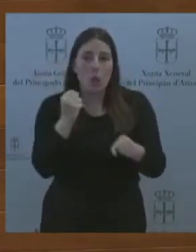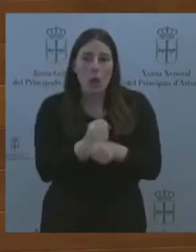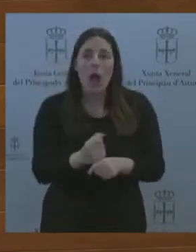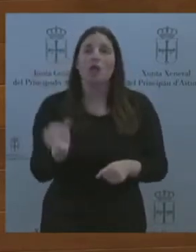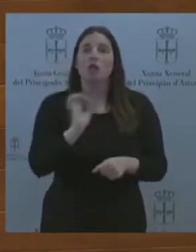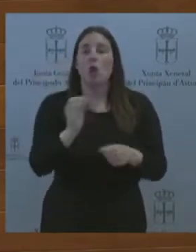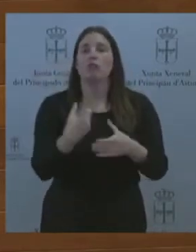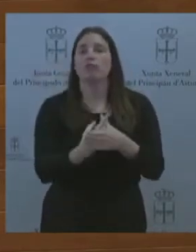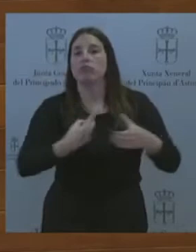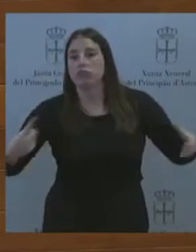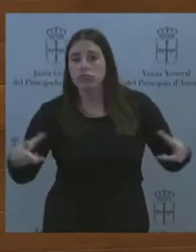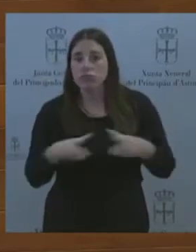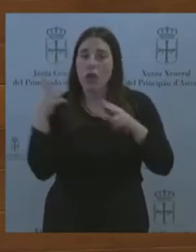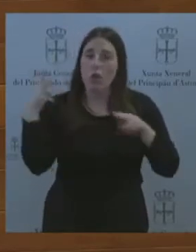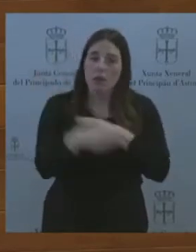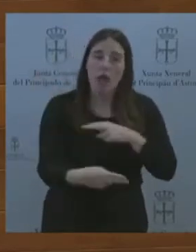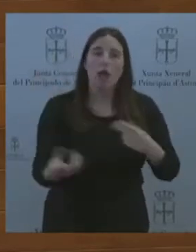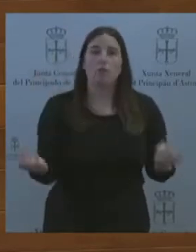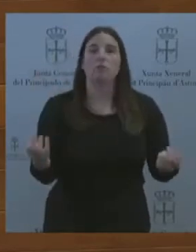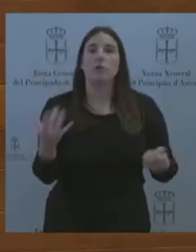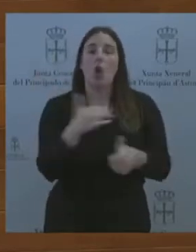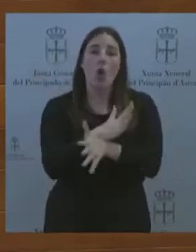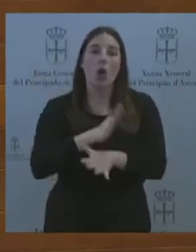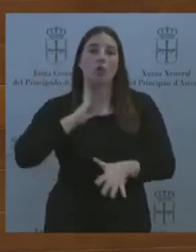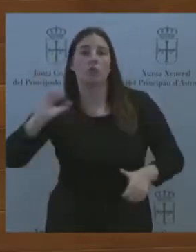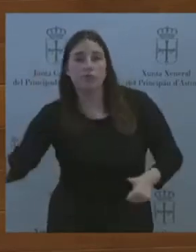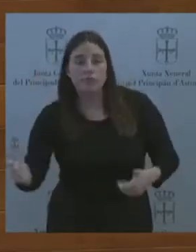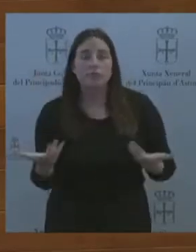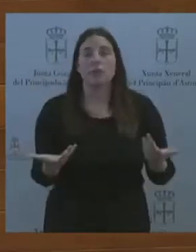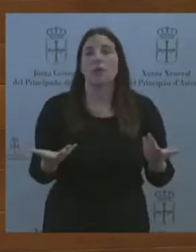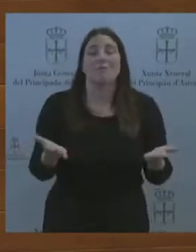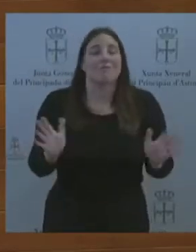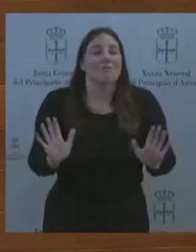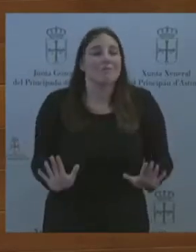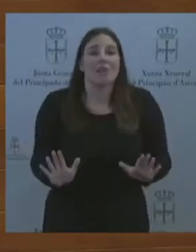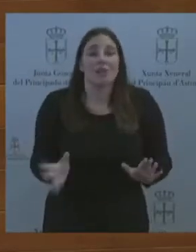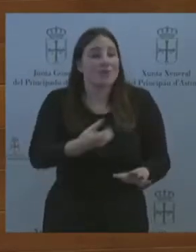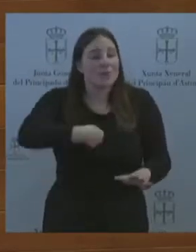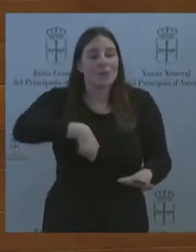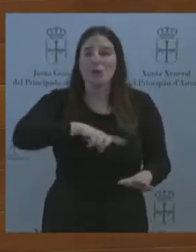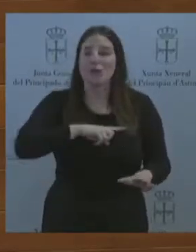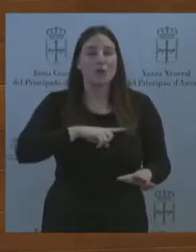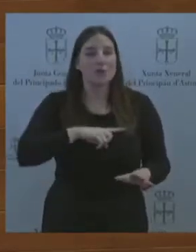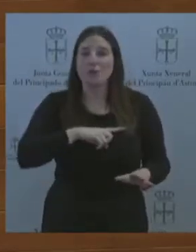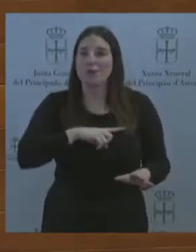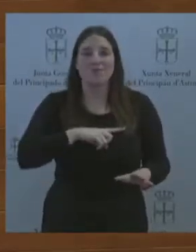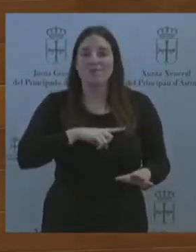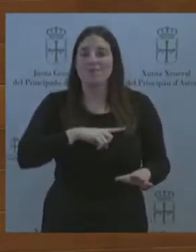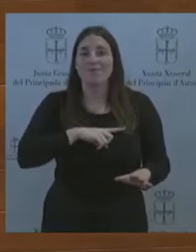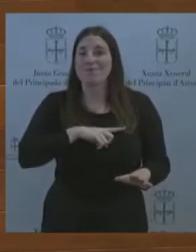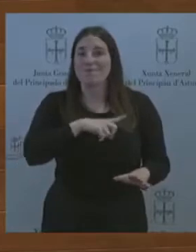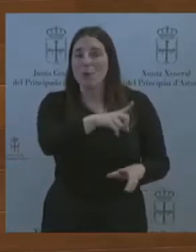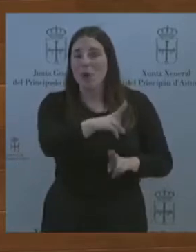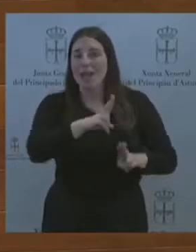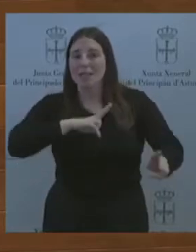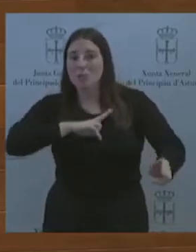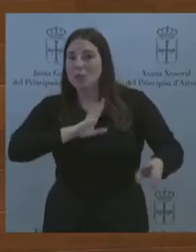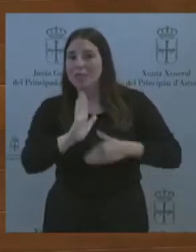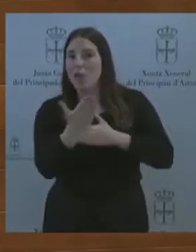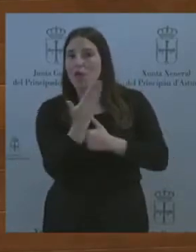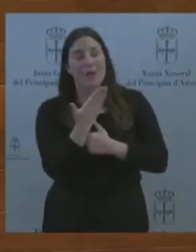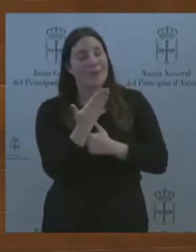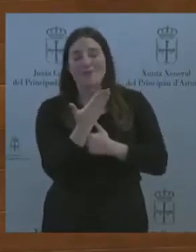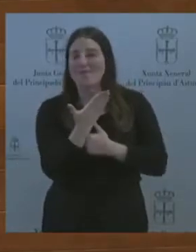la industria… Y nuestras empresas no estamos de acuerdo con las respuestas que ustedes ofrecen. En los tres primeros casos, por conllevar la